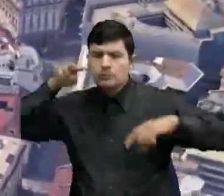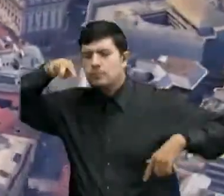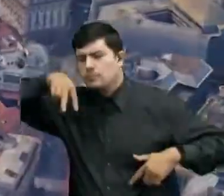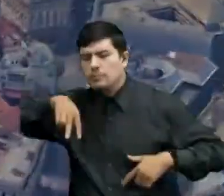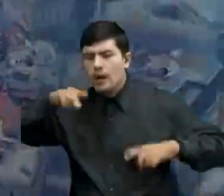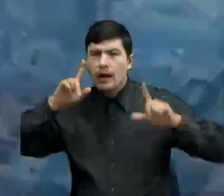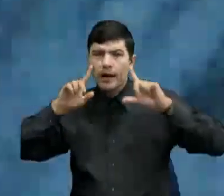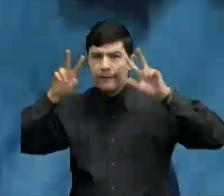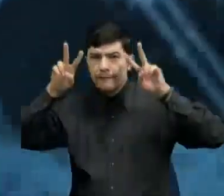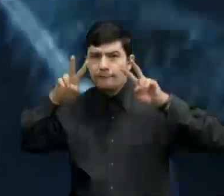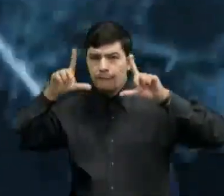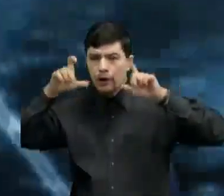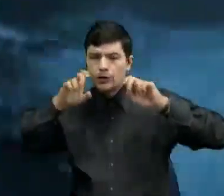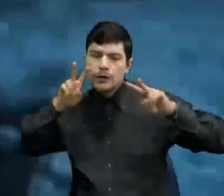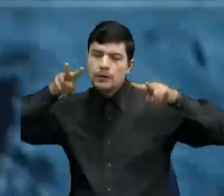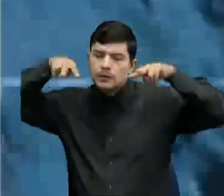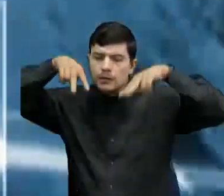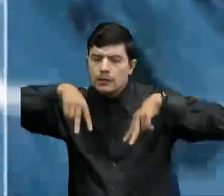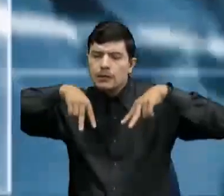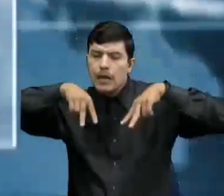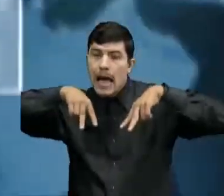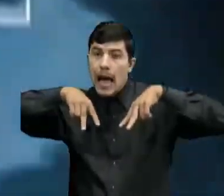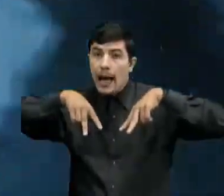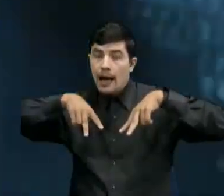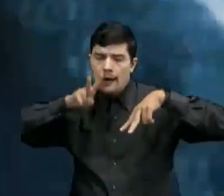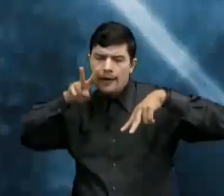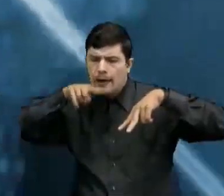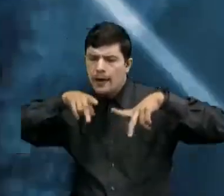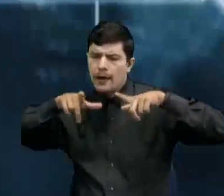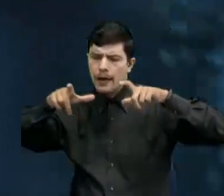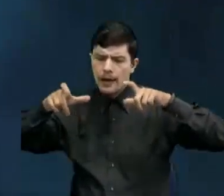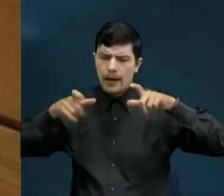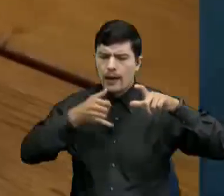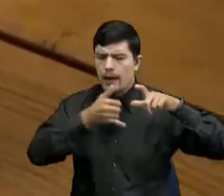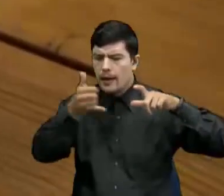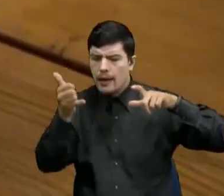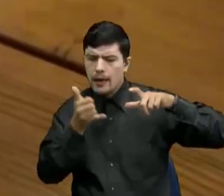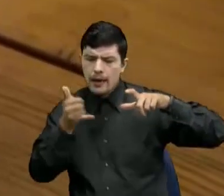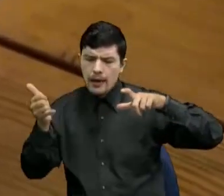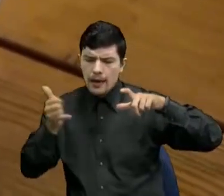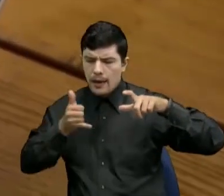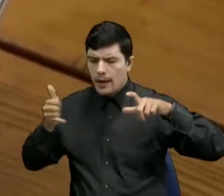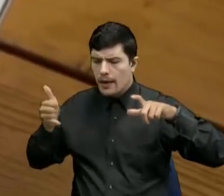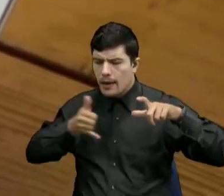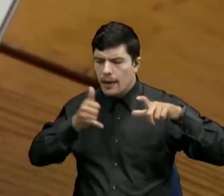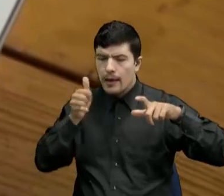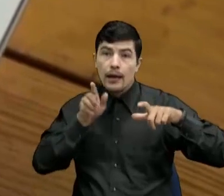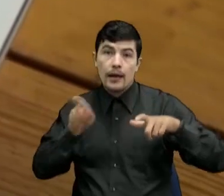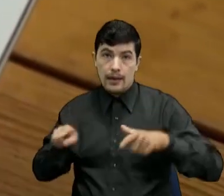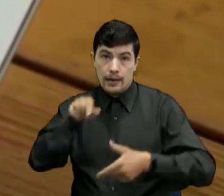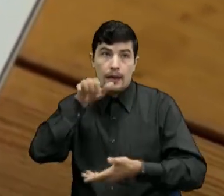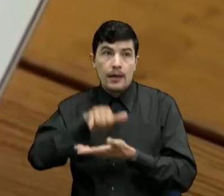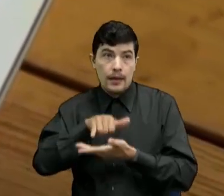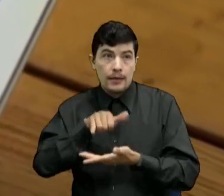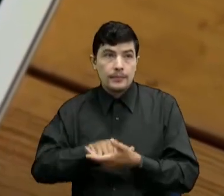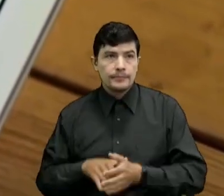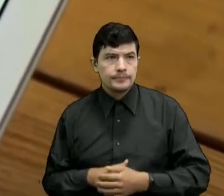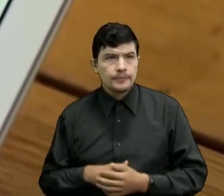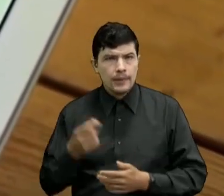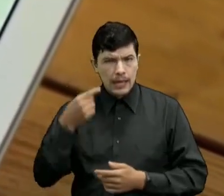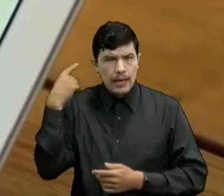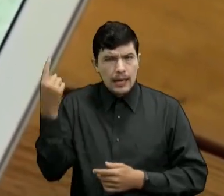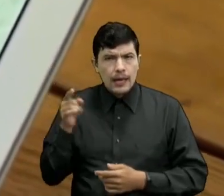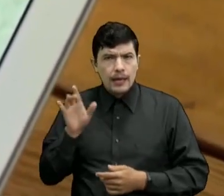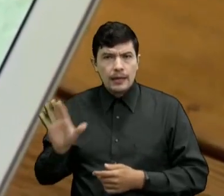satelital Y a partir de ella se dibuja el mapa Por lo general, los mapas son